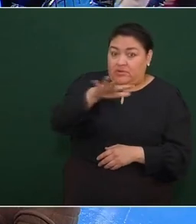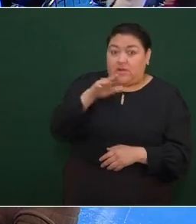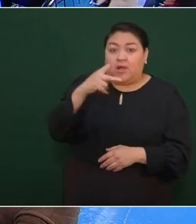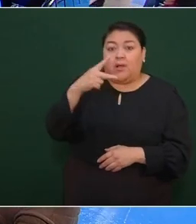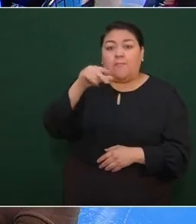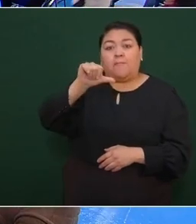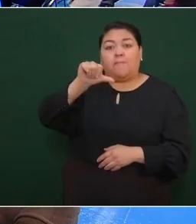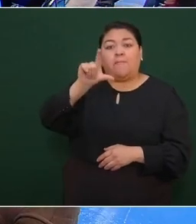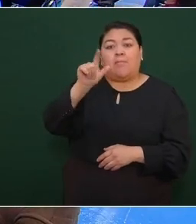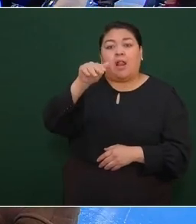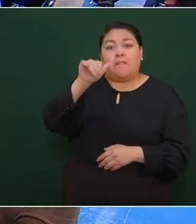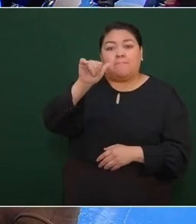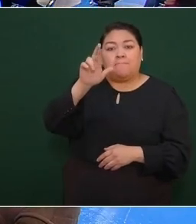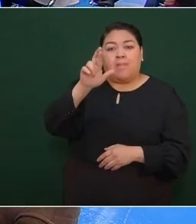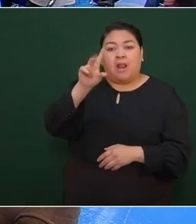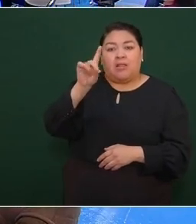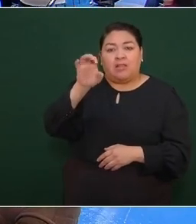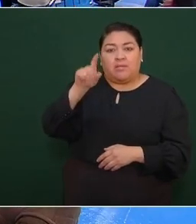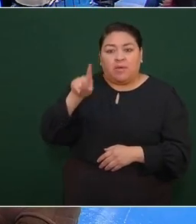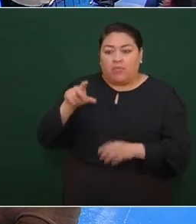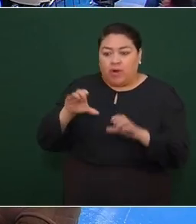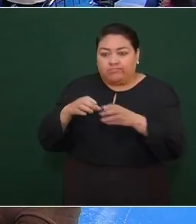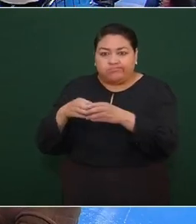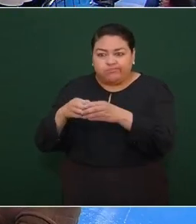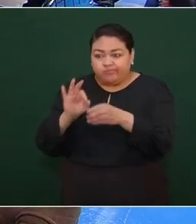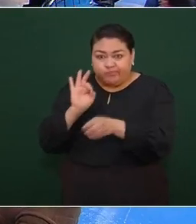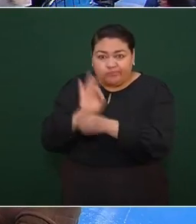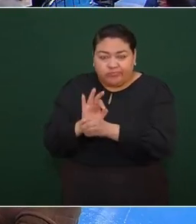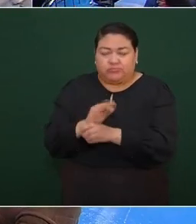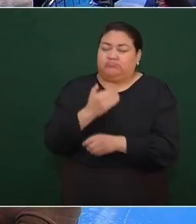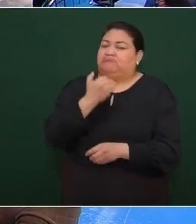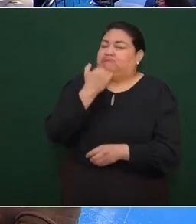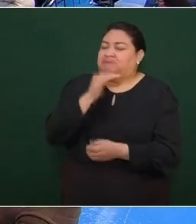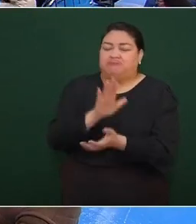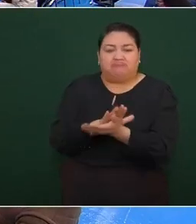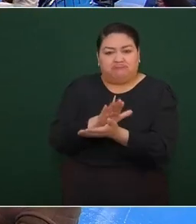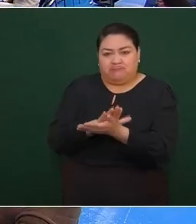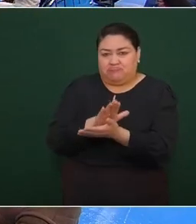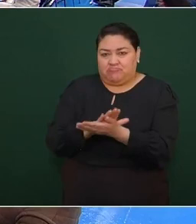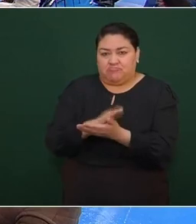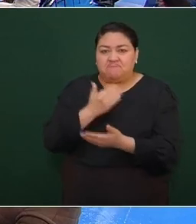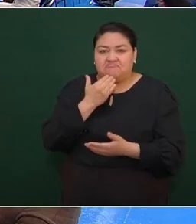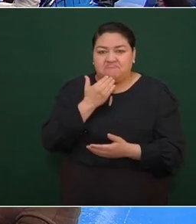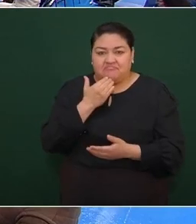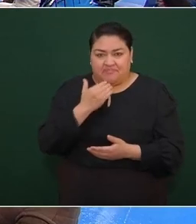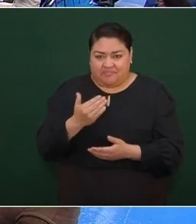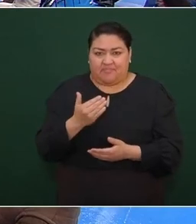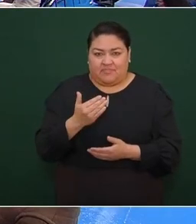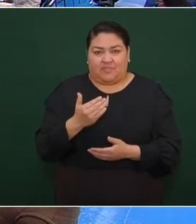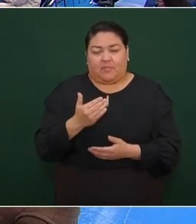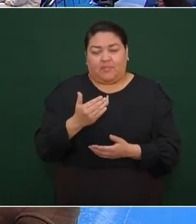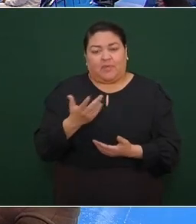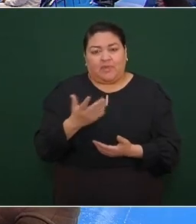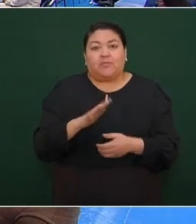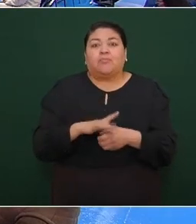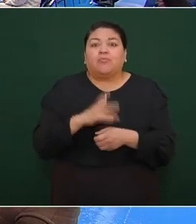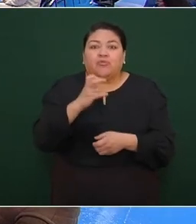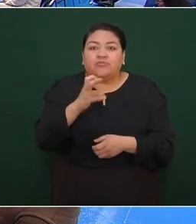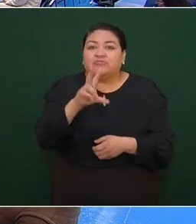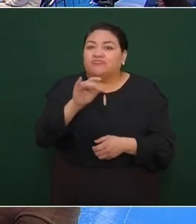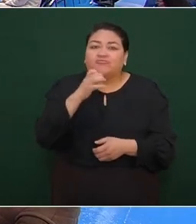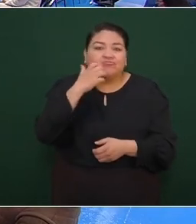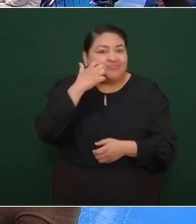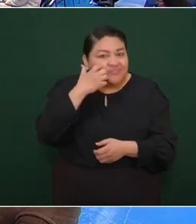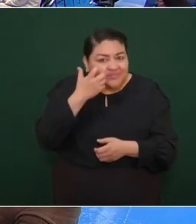Brau por defenderlos por eso este no queremos que lleguen